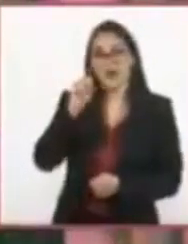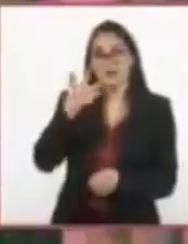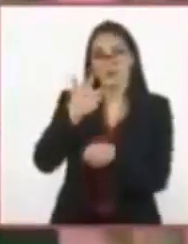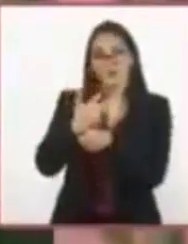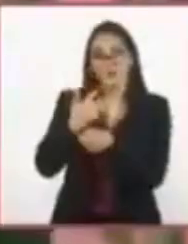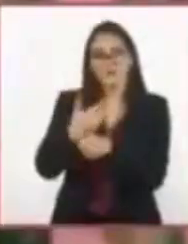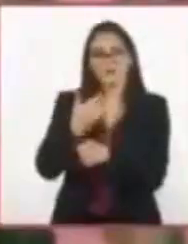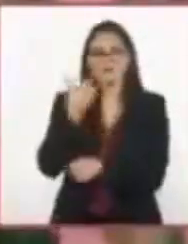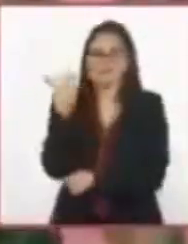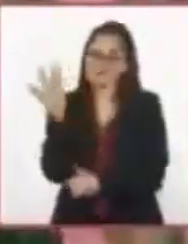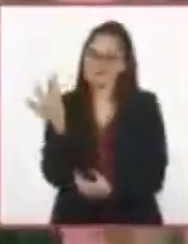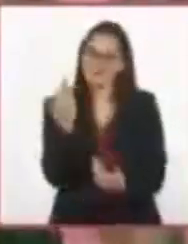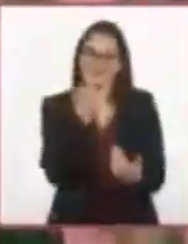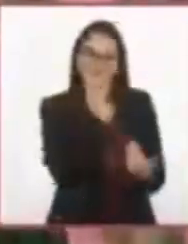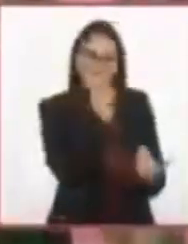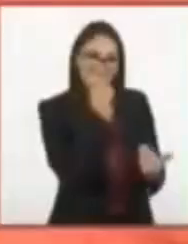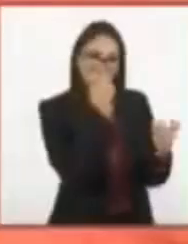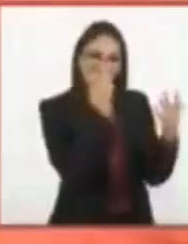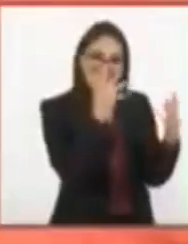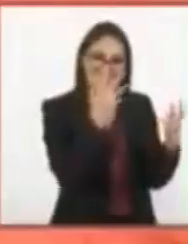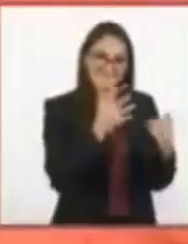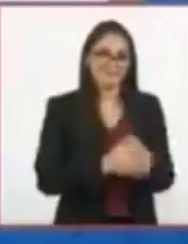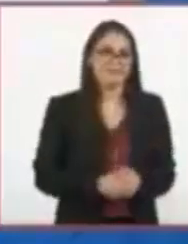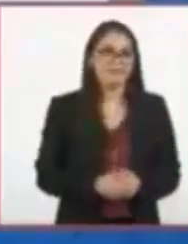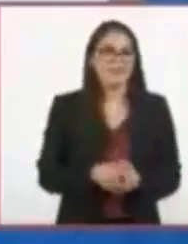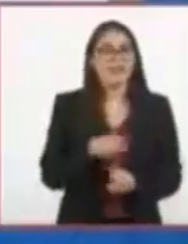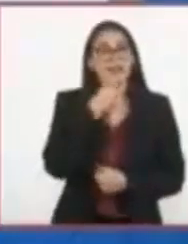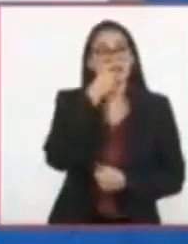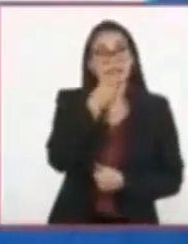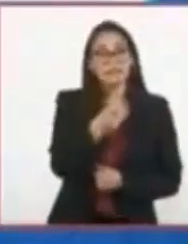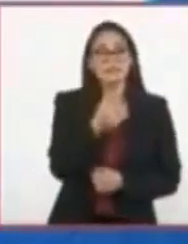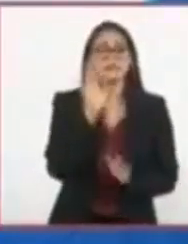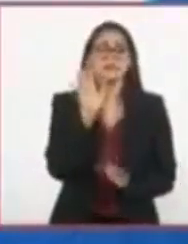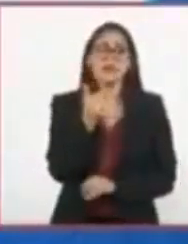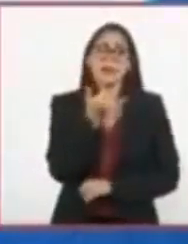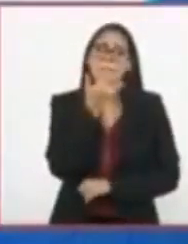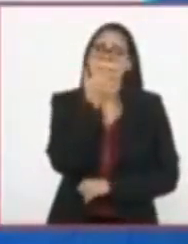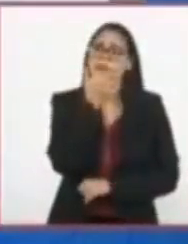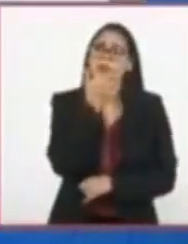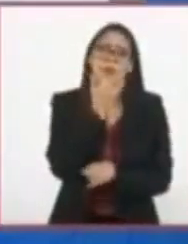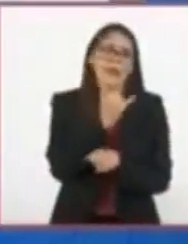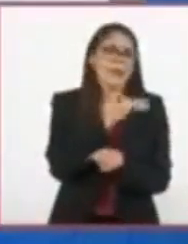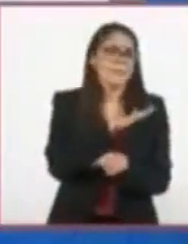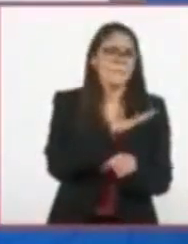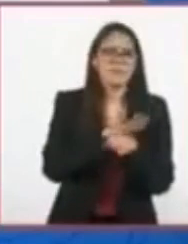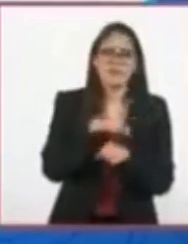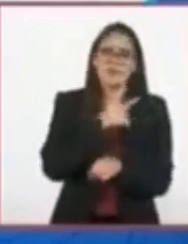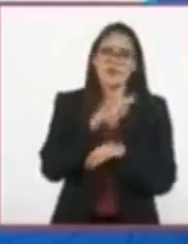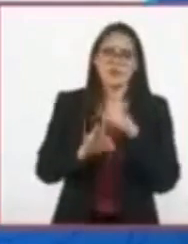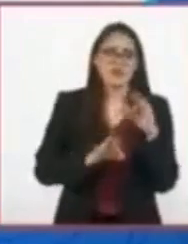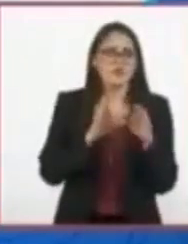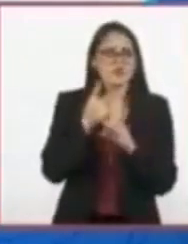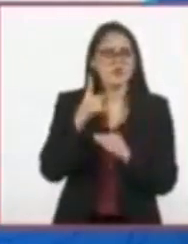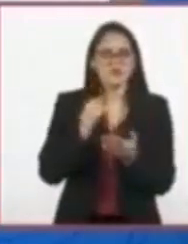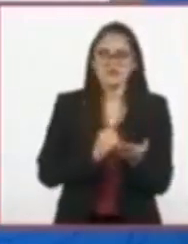contestado! El mensaje decía, perdón, imposible que cumpla su condena. Y con él